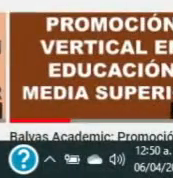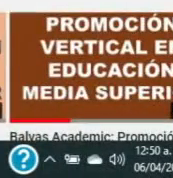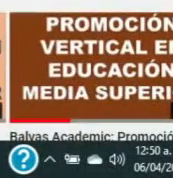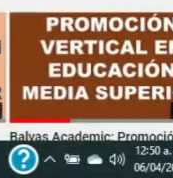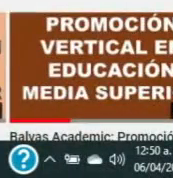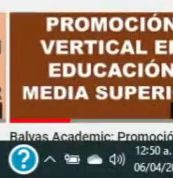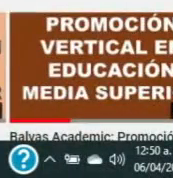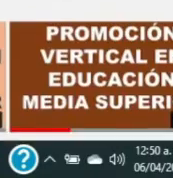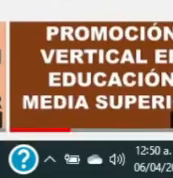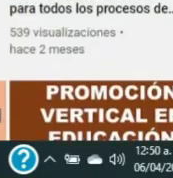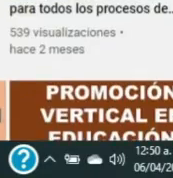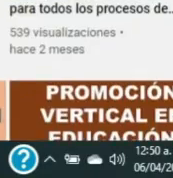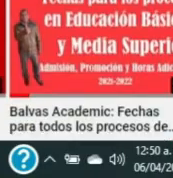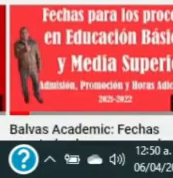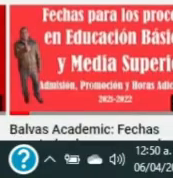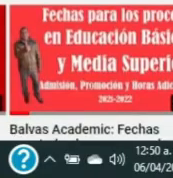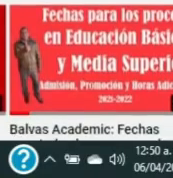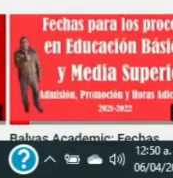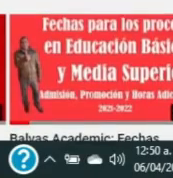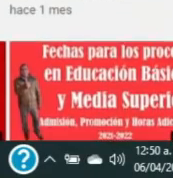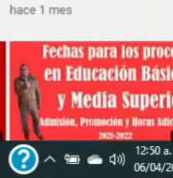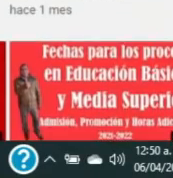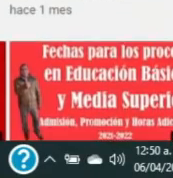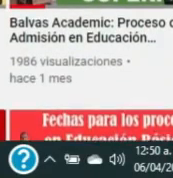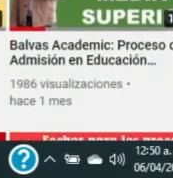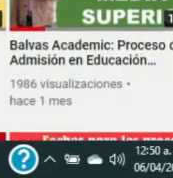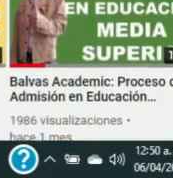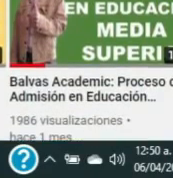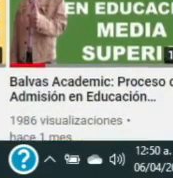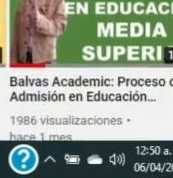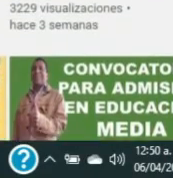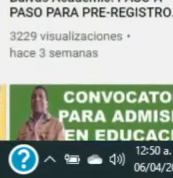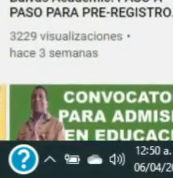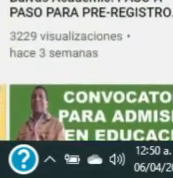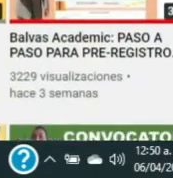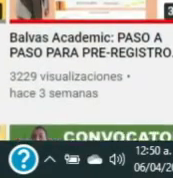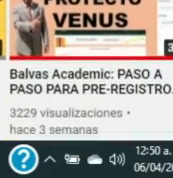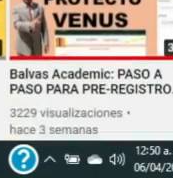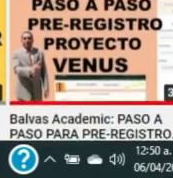Si tienes alguna idea de algún tutorial, házmelo saber en los comentarios.